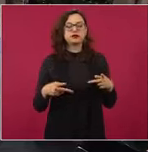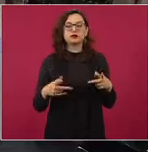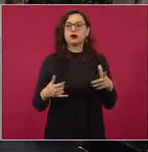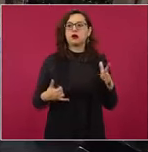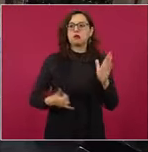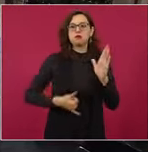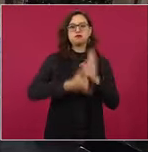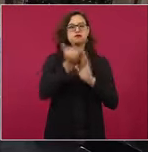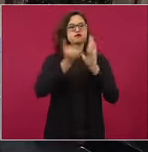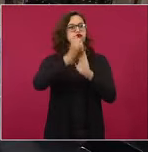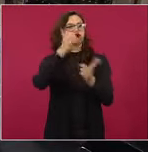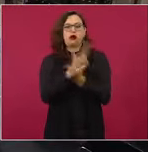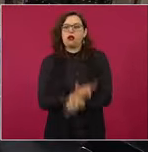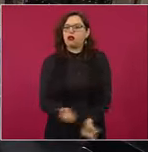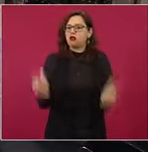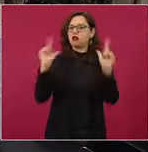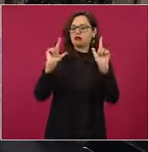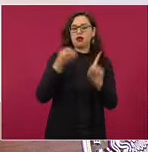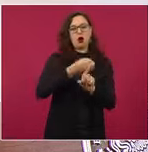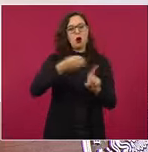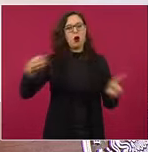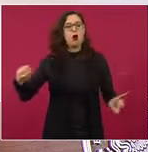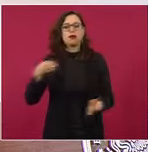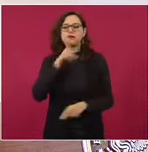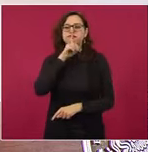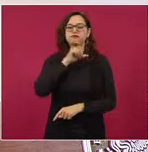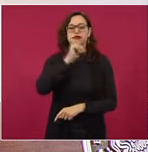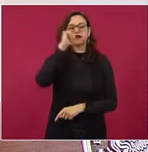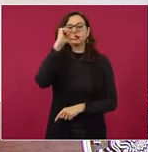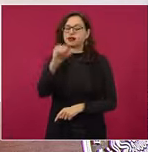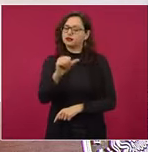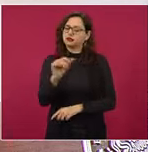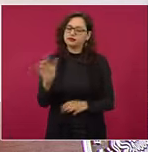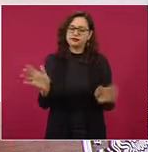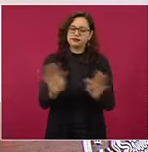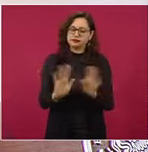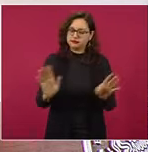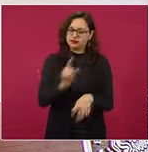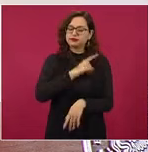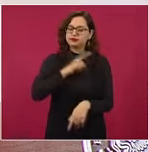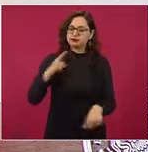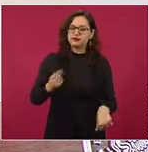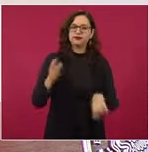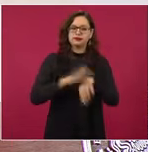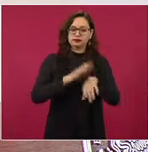mucha anarquía, mucho desorden, corrupción.